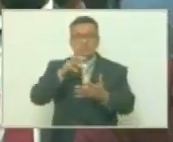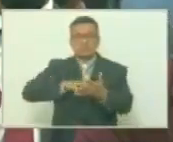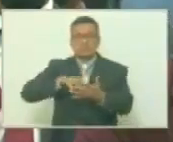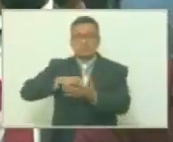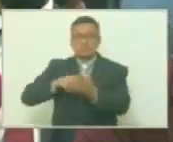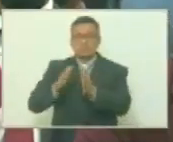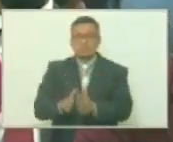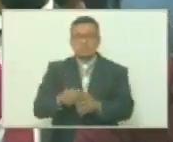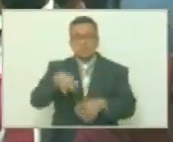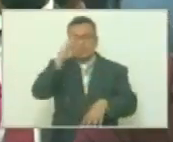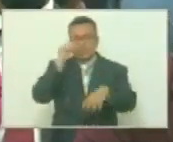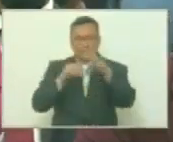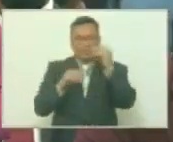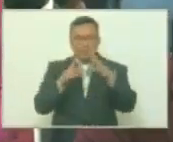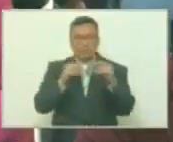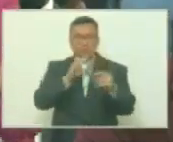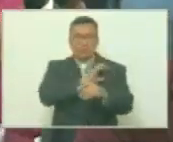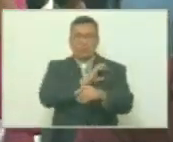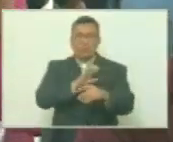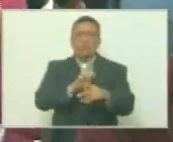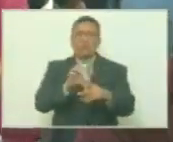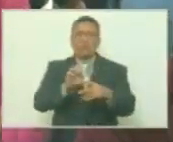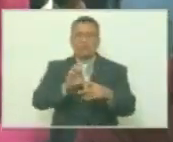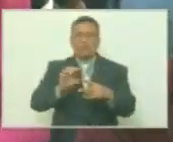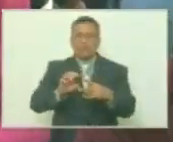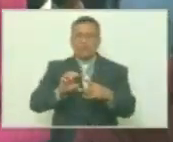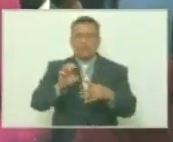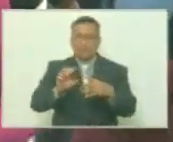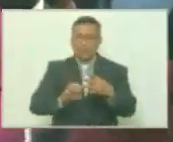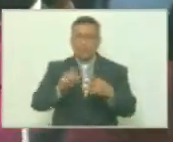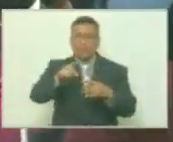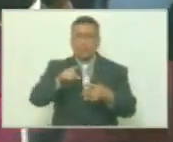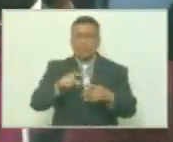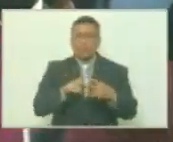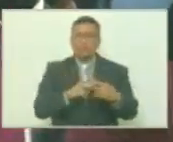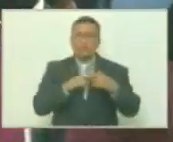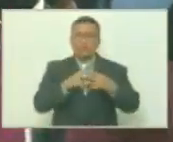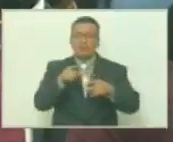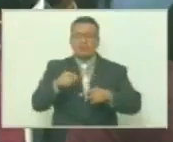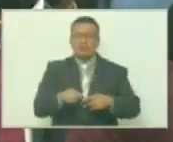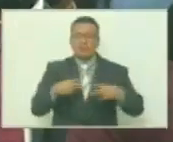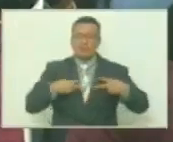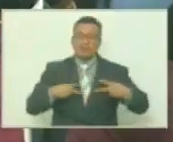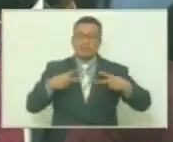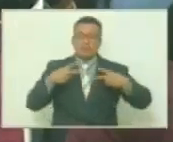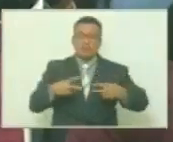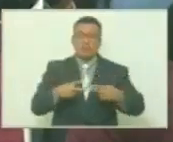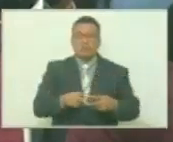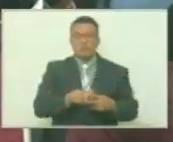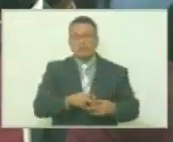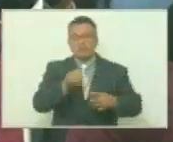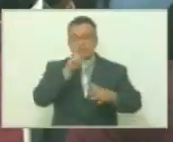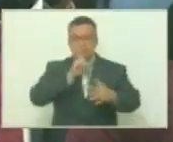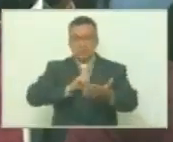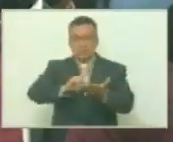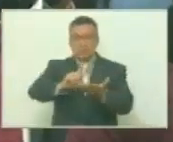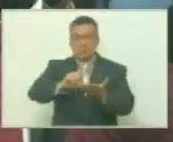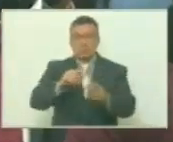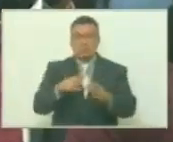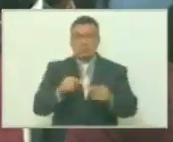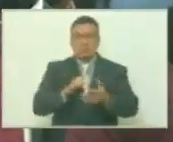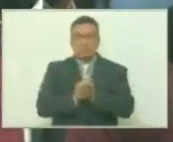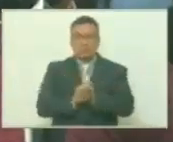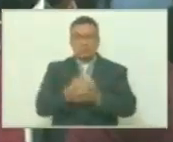Aprendió de ética, aprendió de dignidad, aprendió de valores, de la lealtad, de la